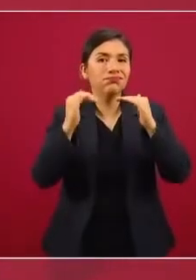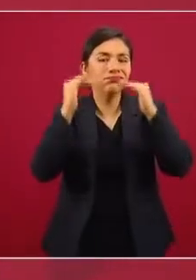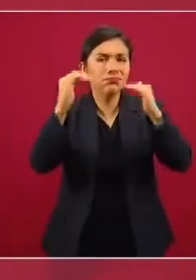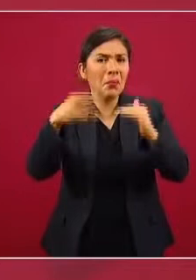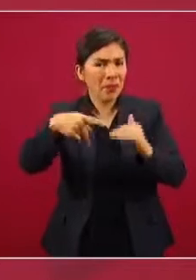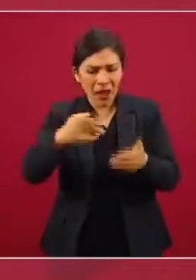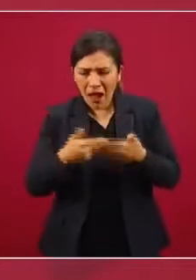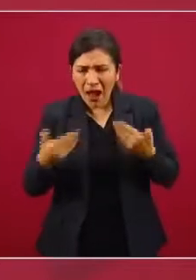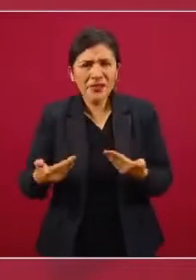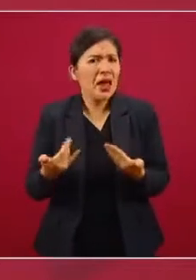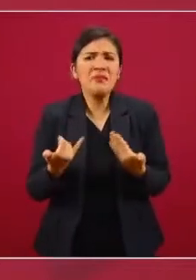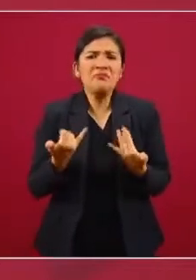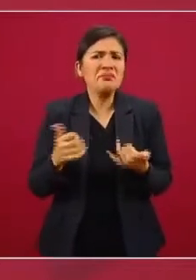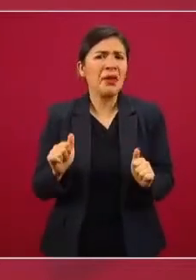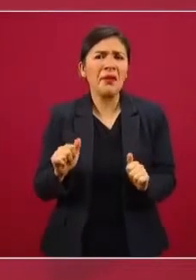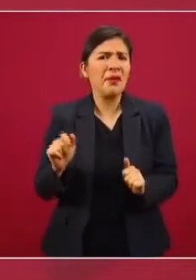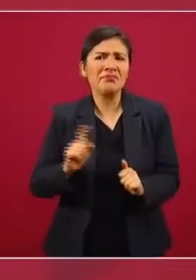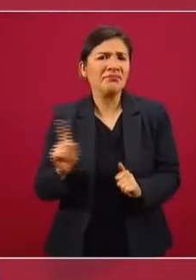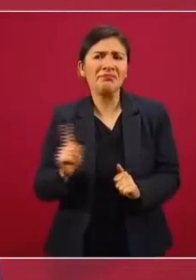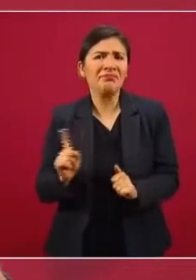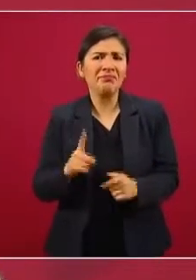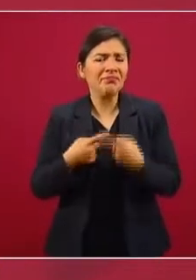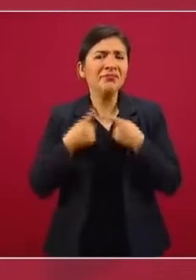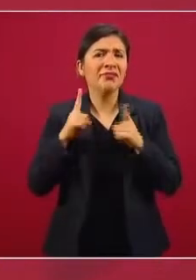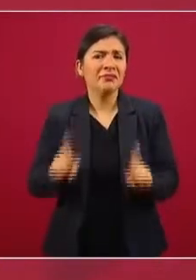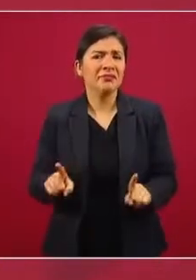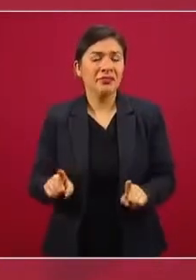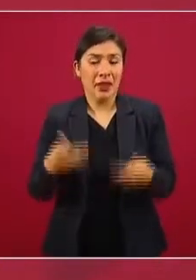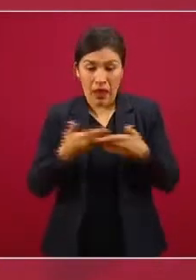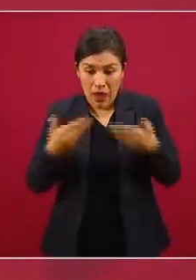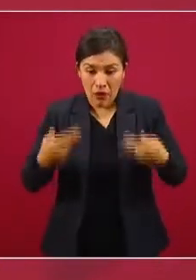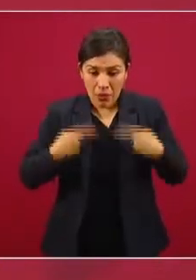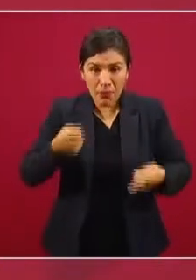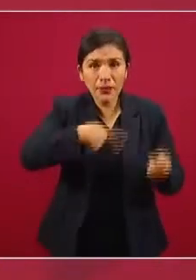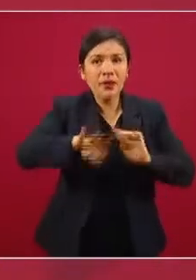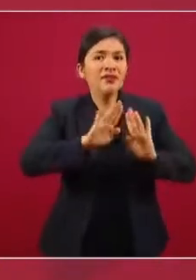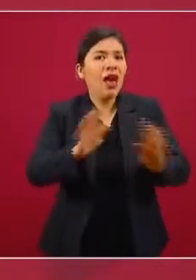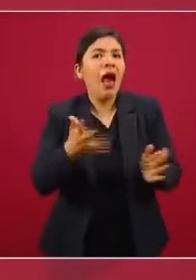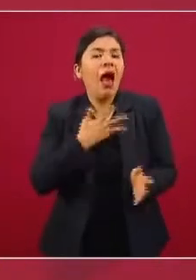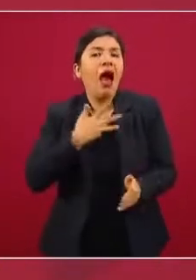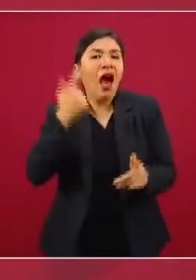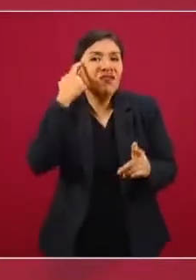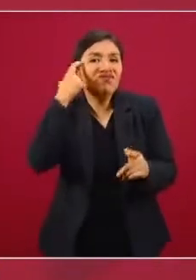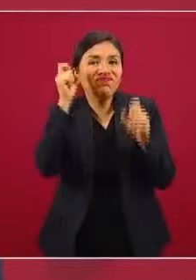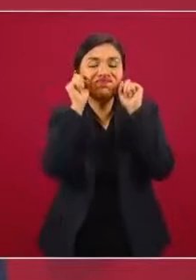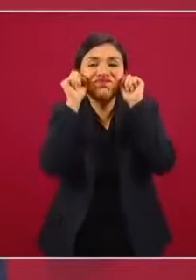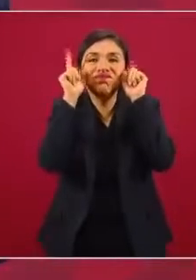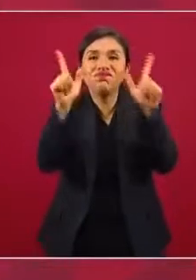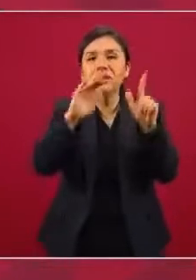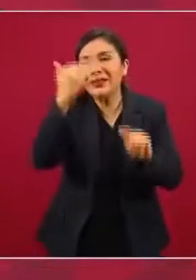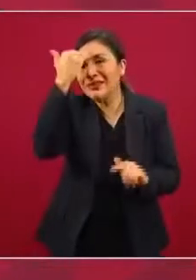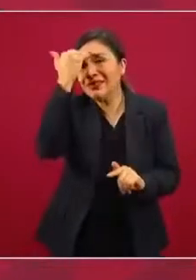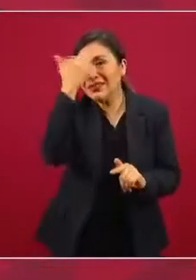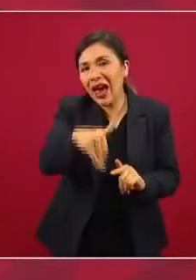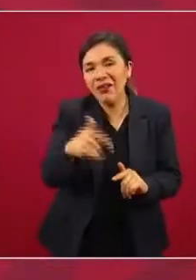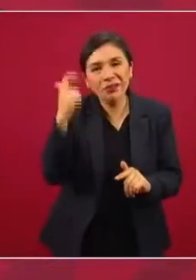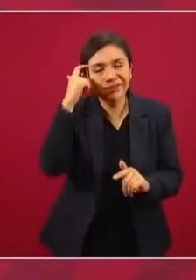así, ya la gente está muy despierta, muy consciente